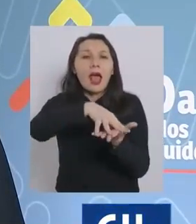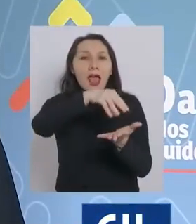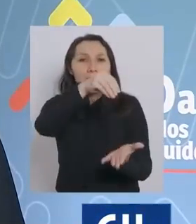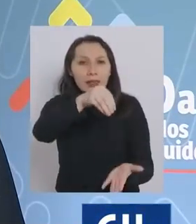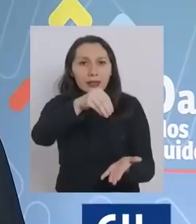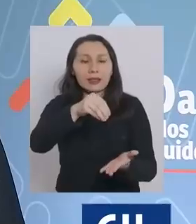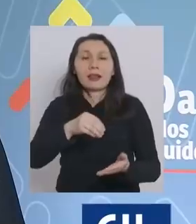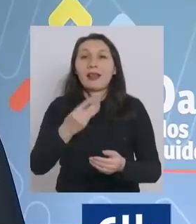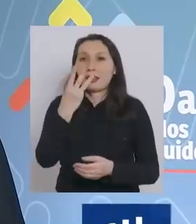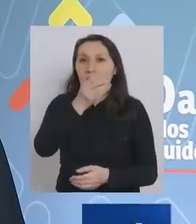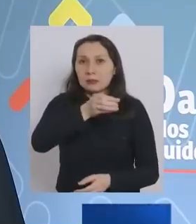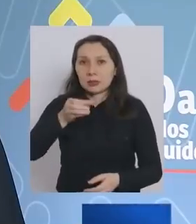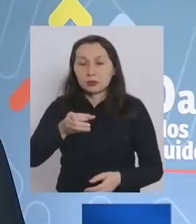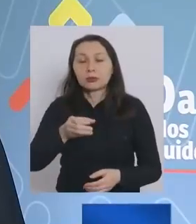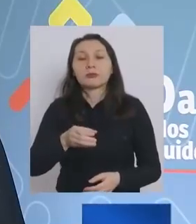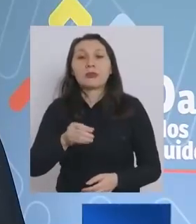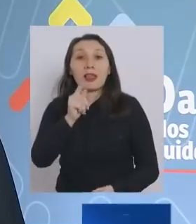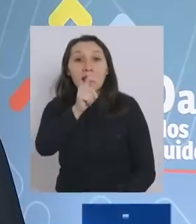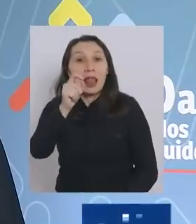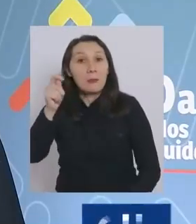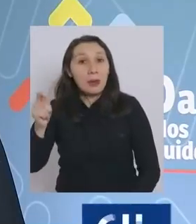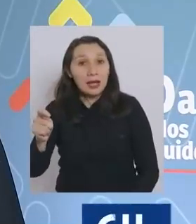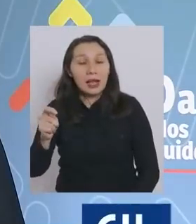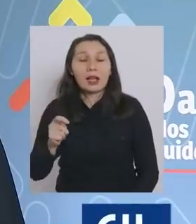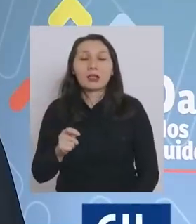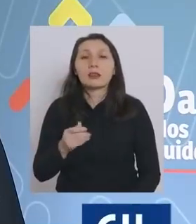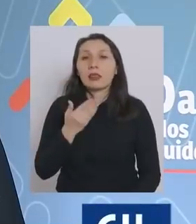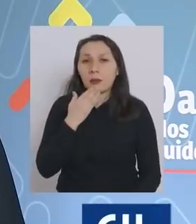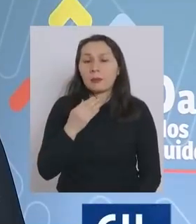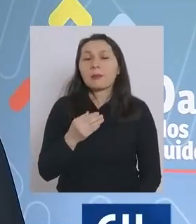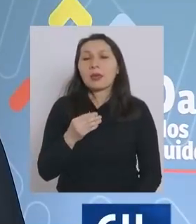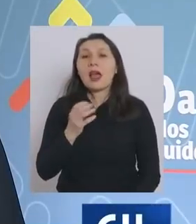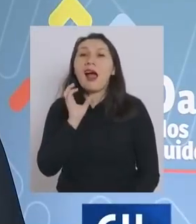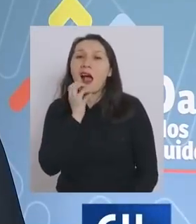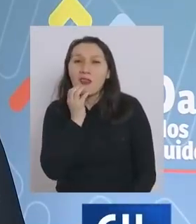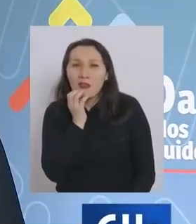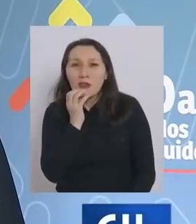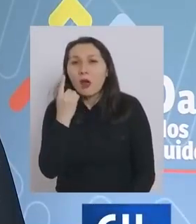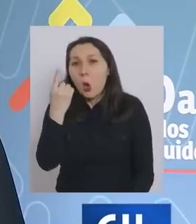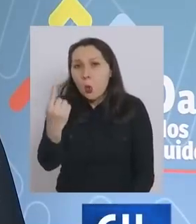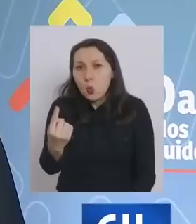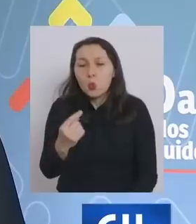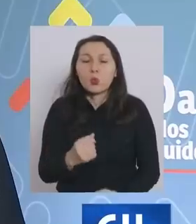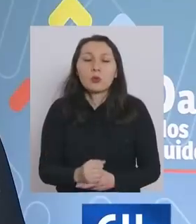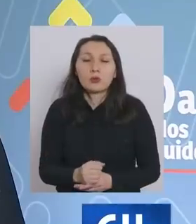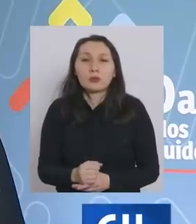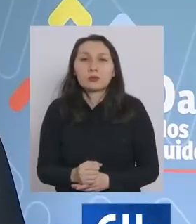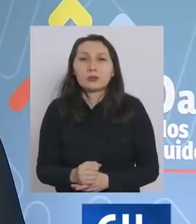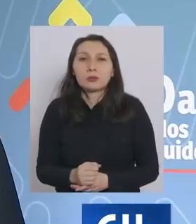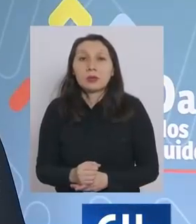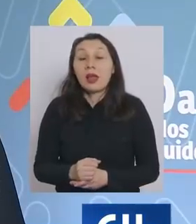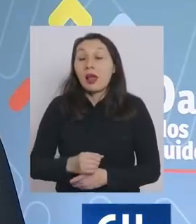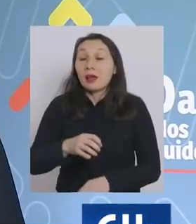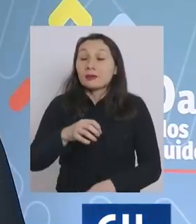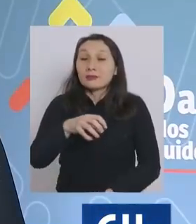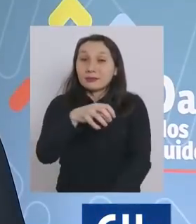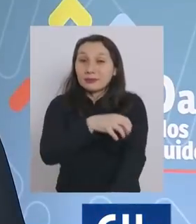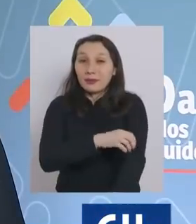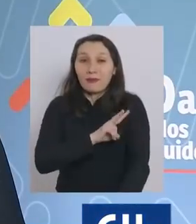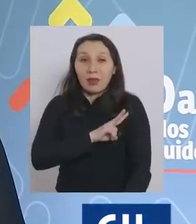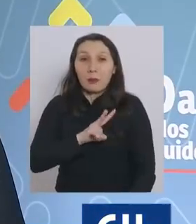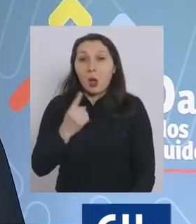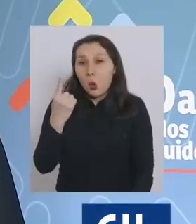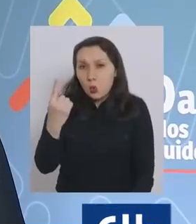son 3 casos en la región de Tarapacá también tenemos en Antofagasta un caso tenemos bueno en la región de